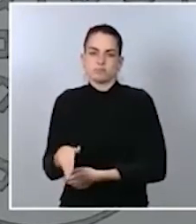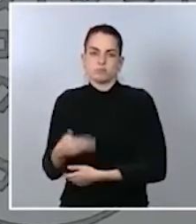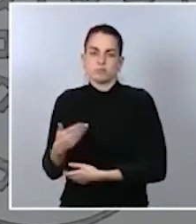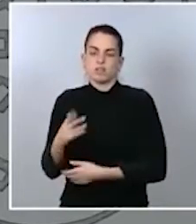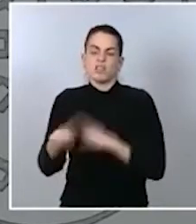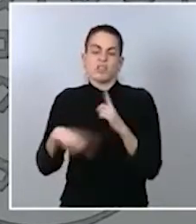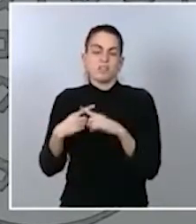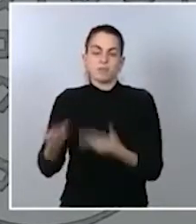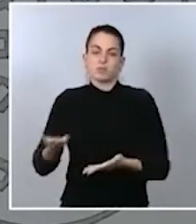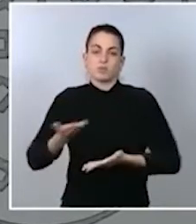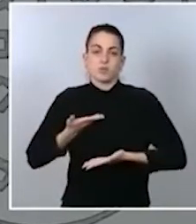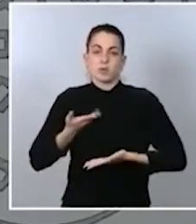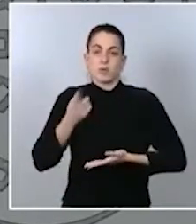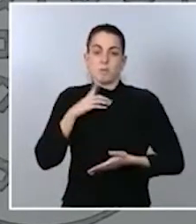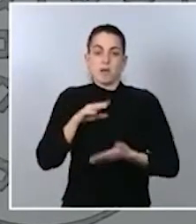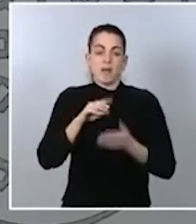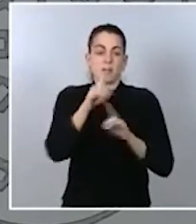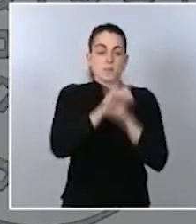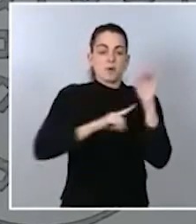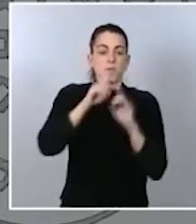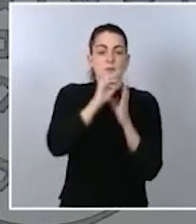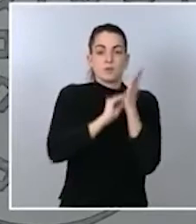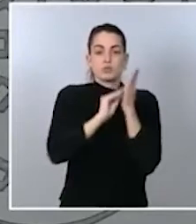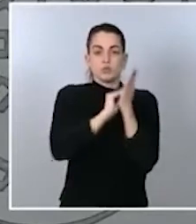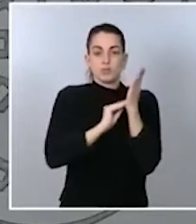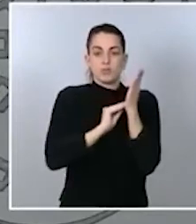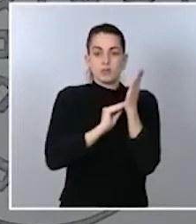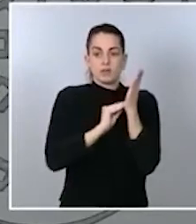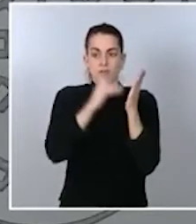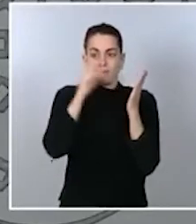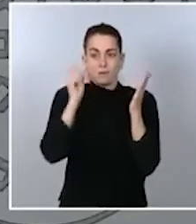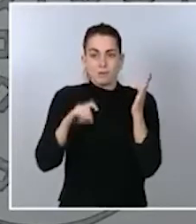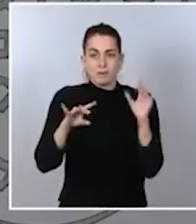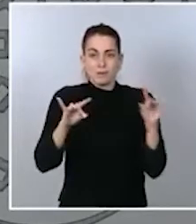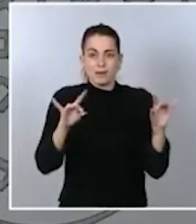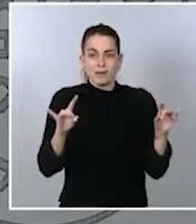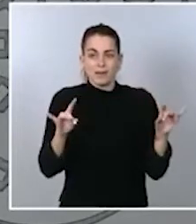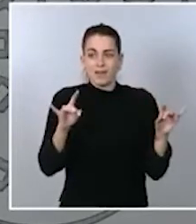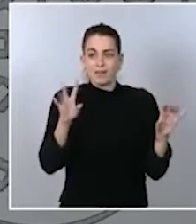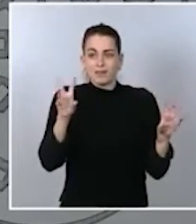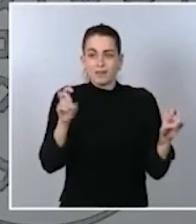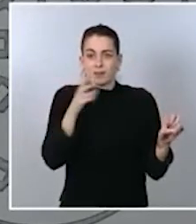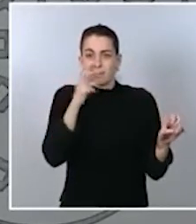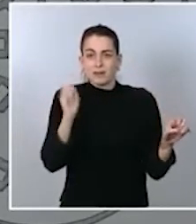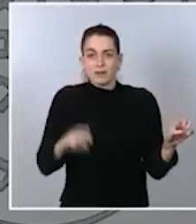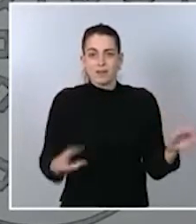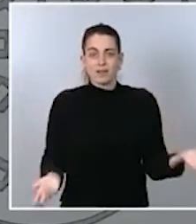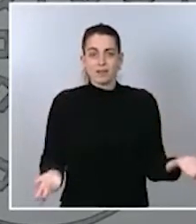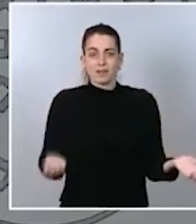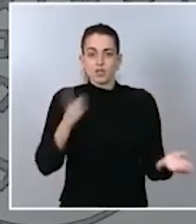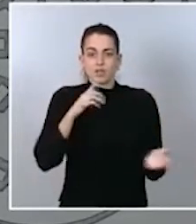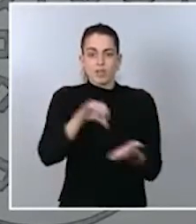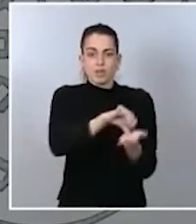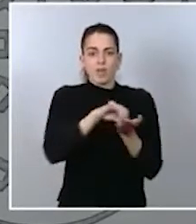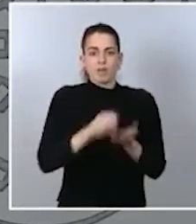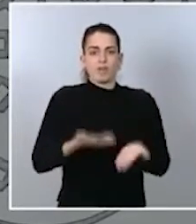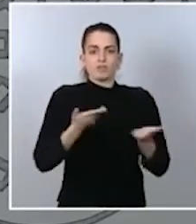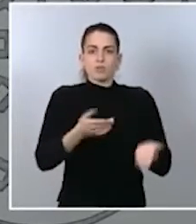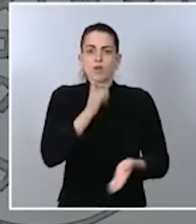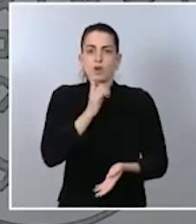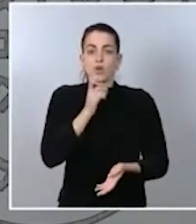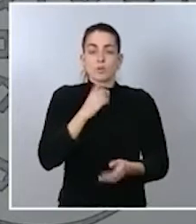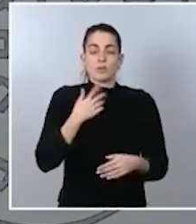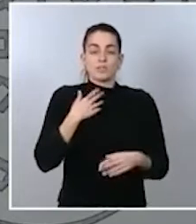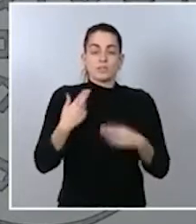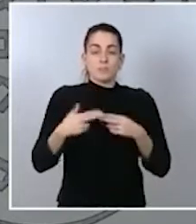a solucionar los problemas. No es útil para la vida cotidiana de los ciudadanos. Y me llama la atención que el Partido Popular no tome